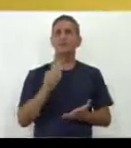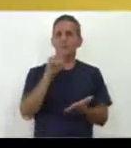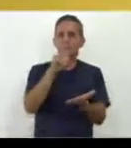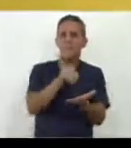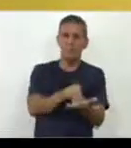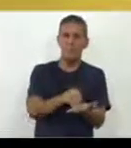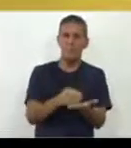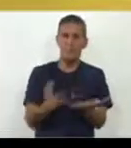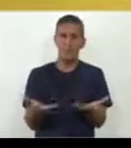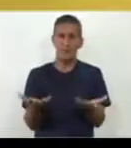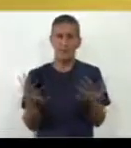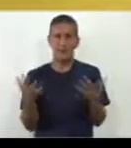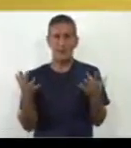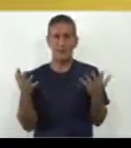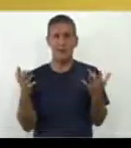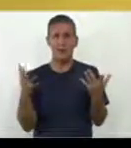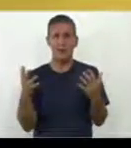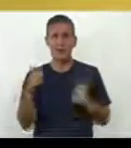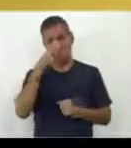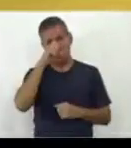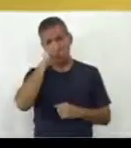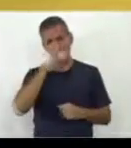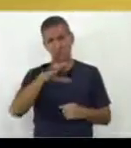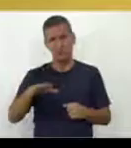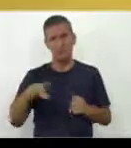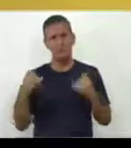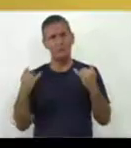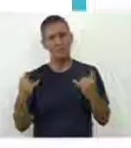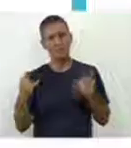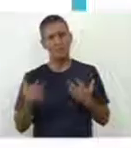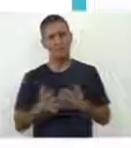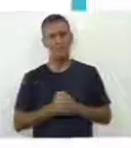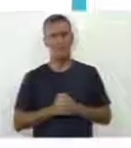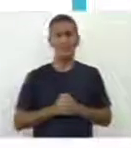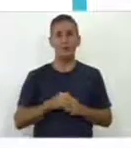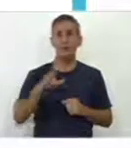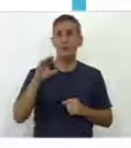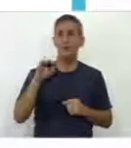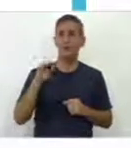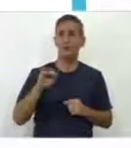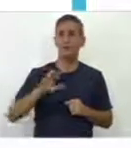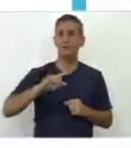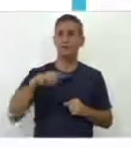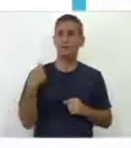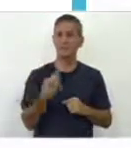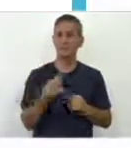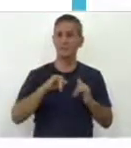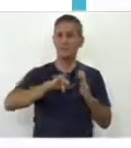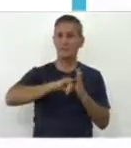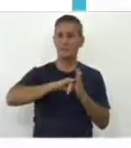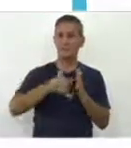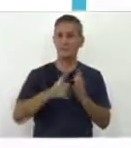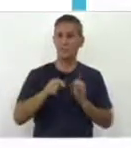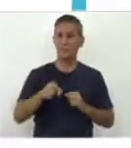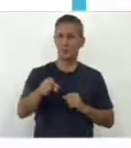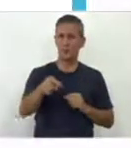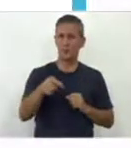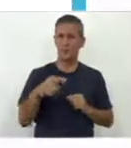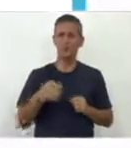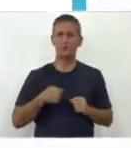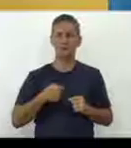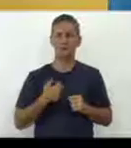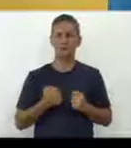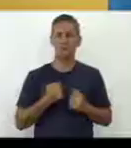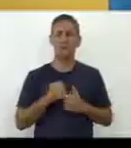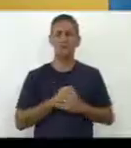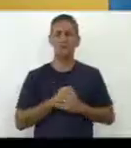Nosotros pensamos que son ustedes quienes tienen ese poder. Como dice nuestro proyecto, contigo cuento